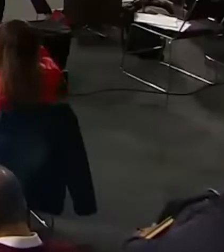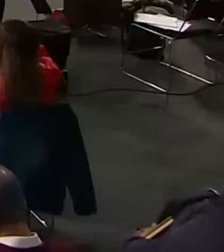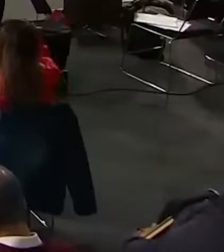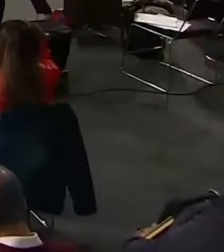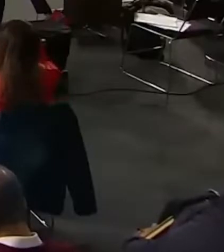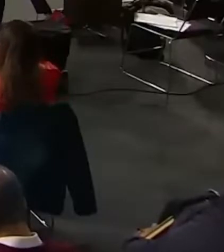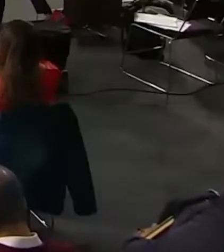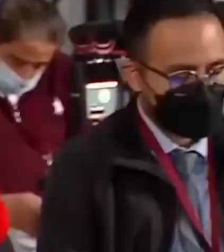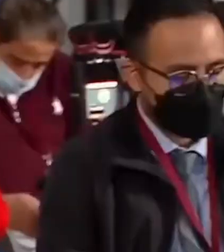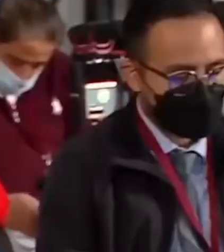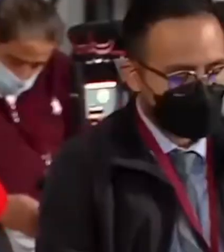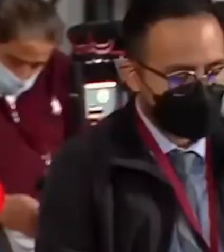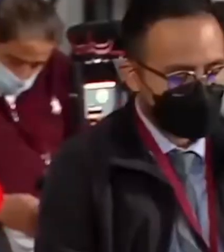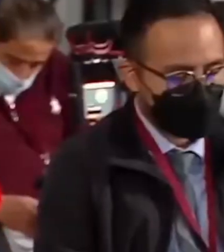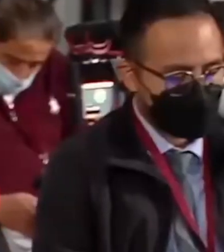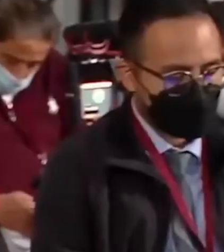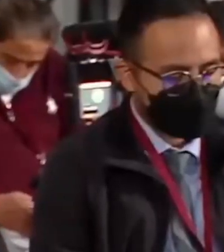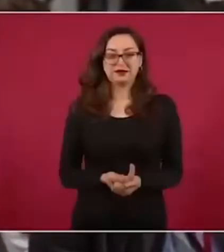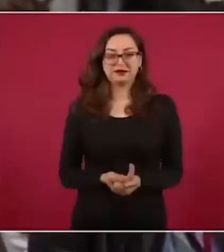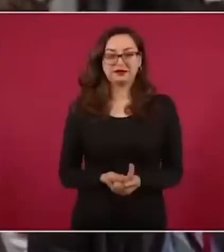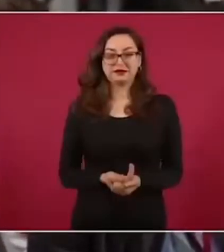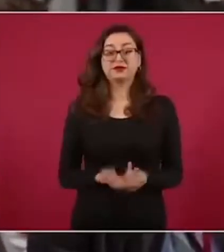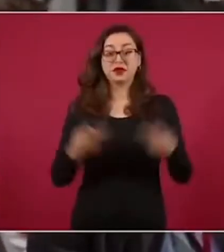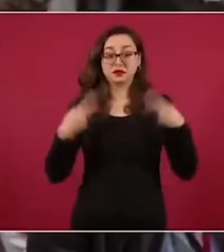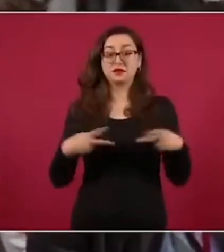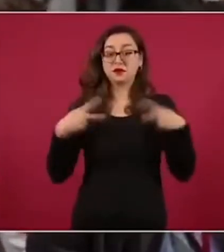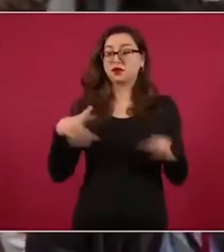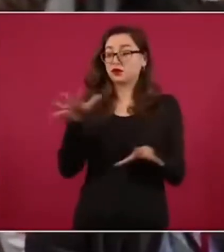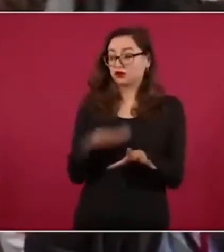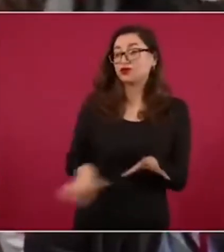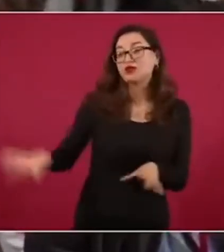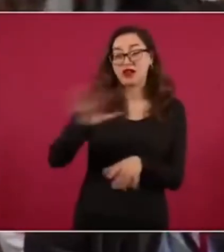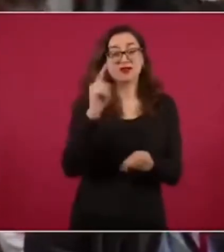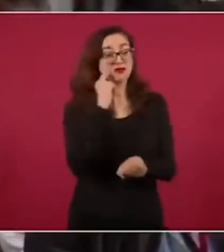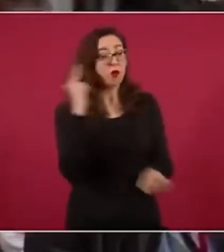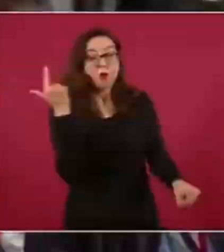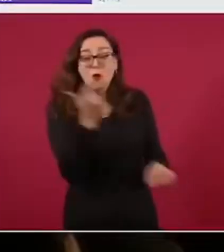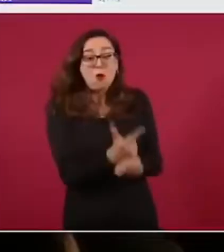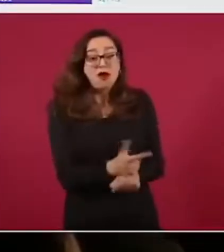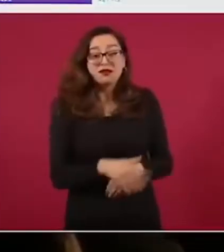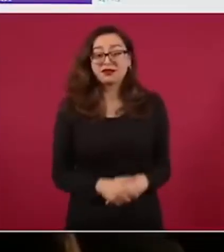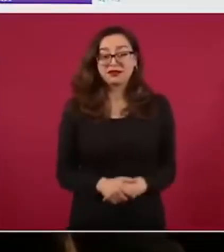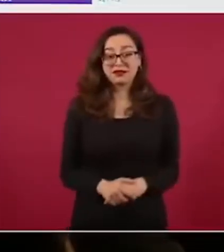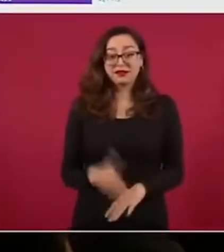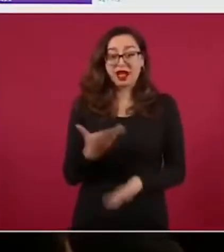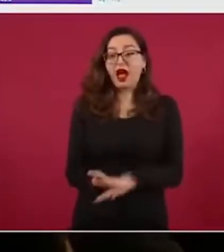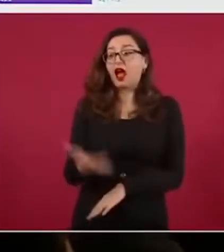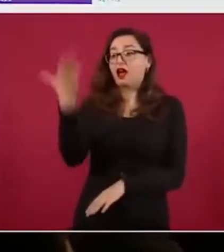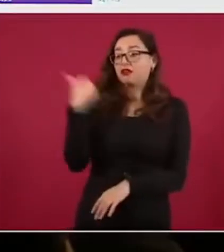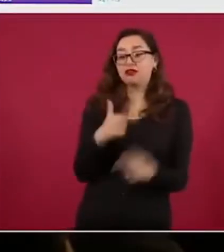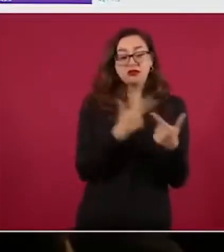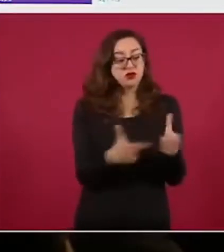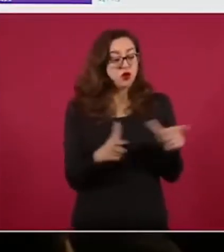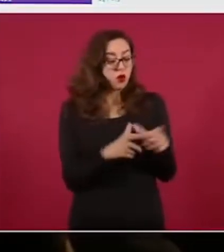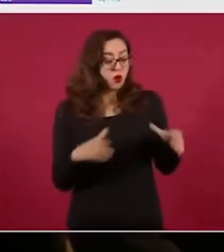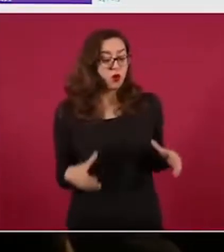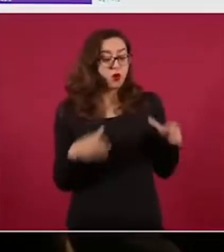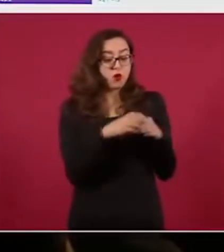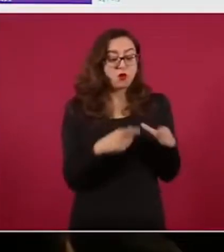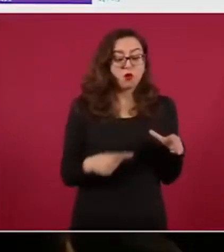eran las élites las que influían y decidían.